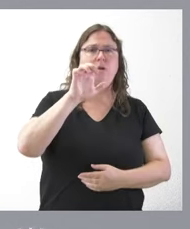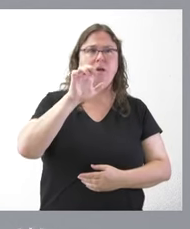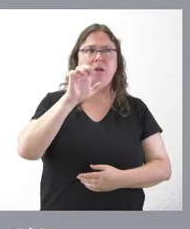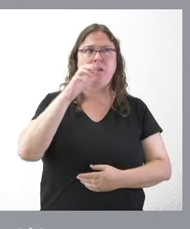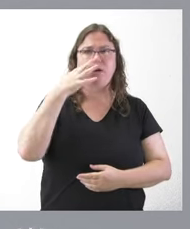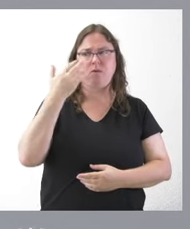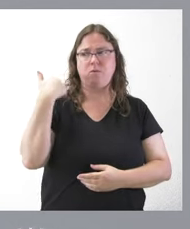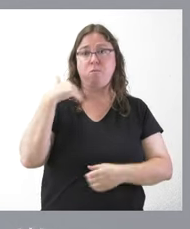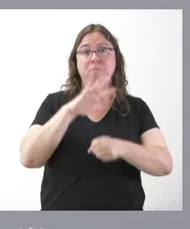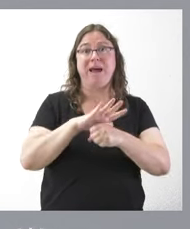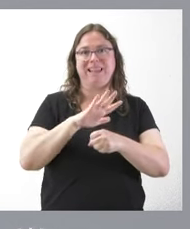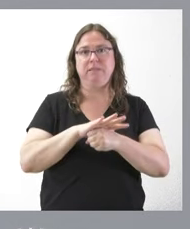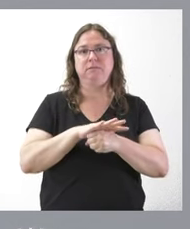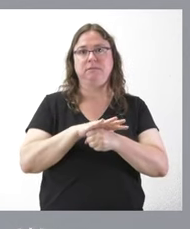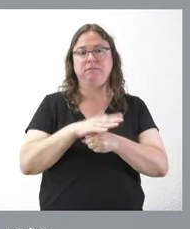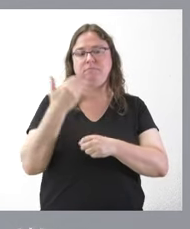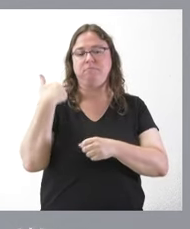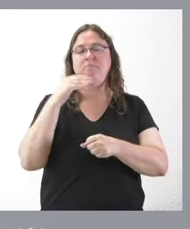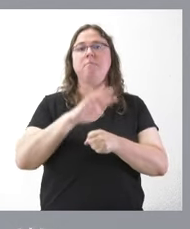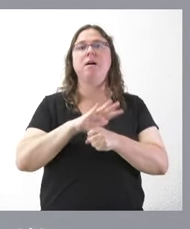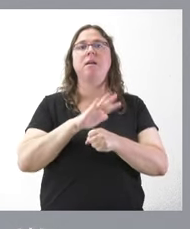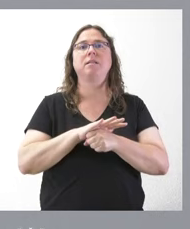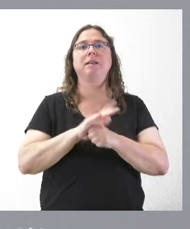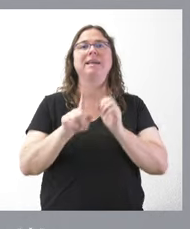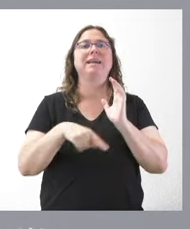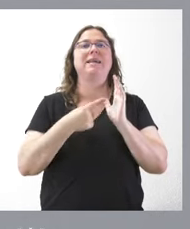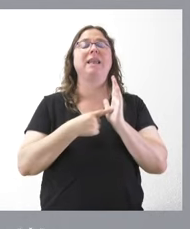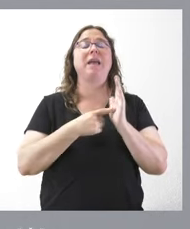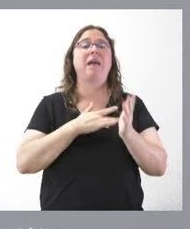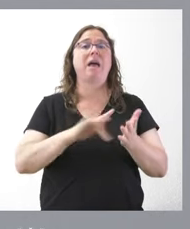martes la ley de amnistía